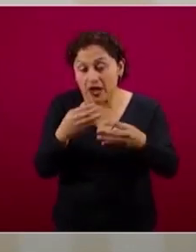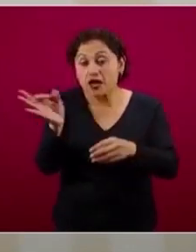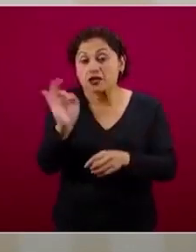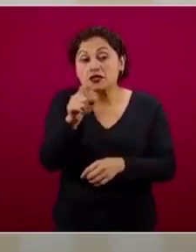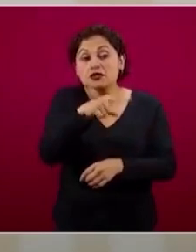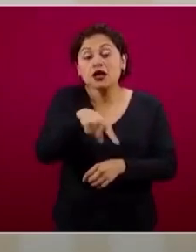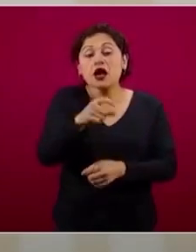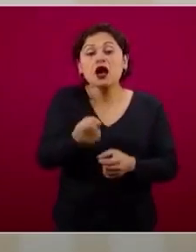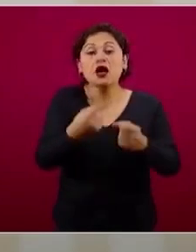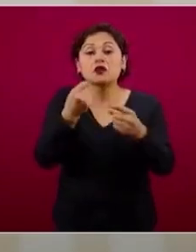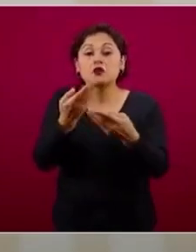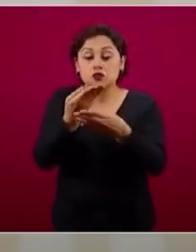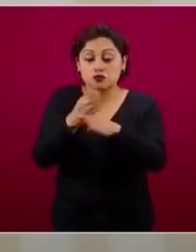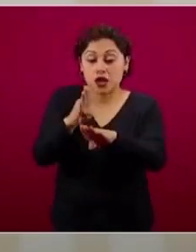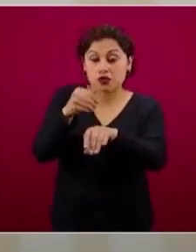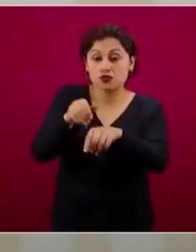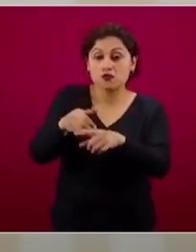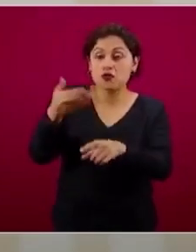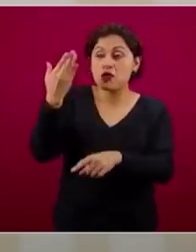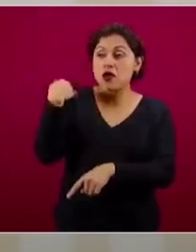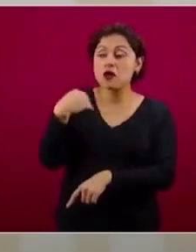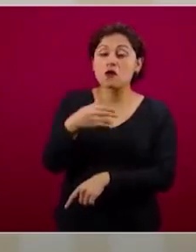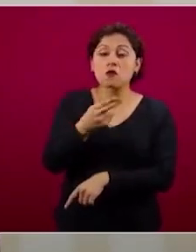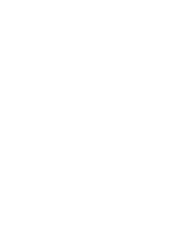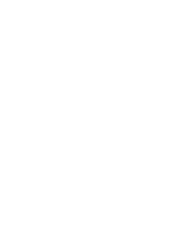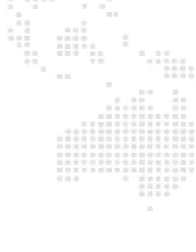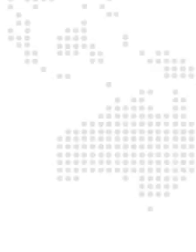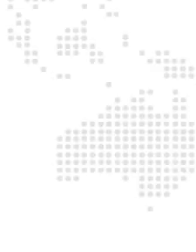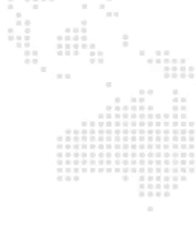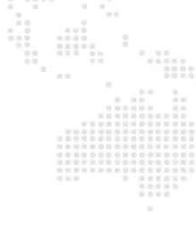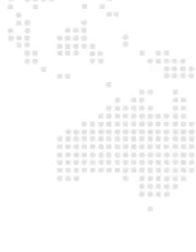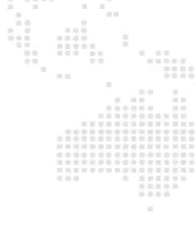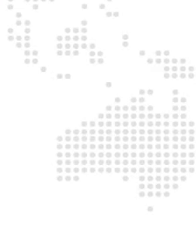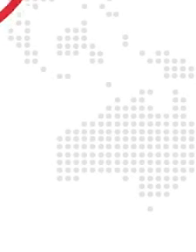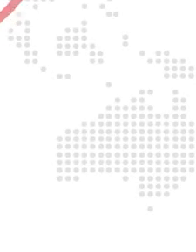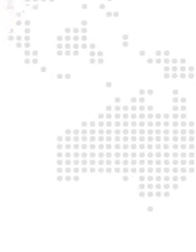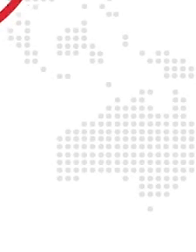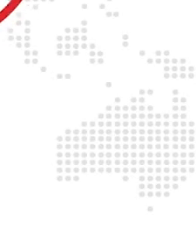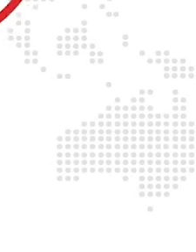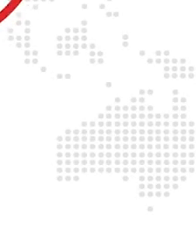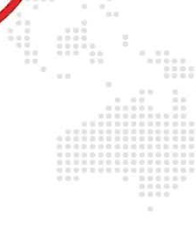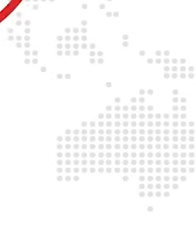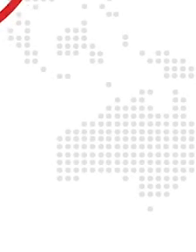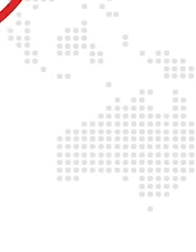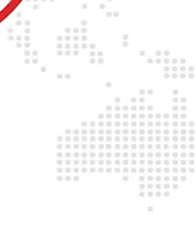se bloquea o diferentes razones que hay. ¡Gracias! ¡Gracias!